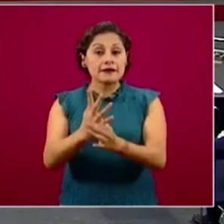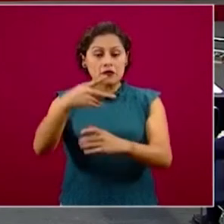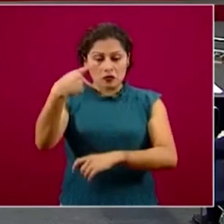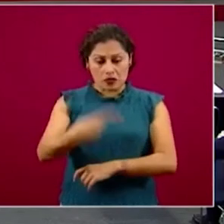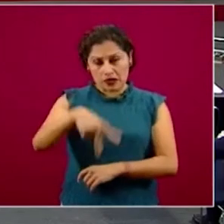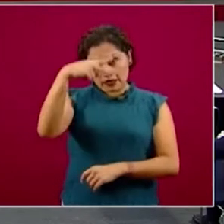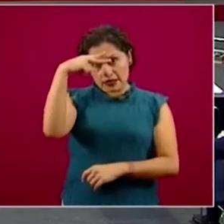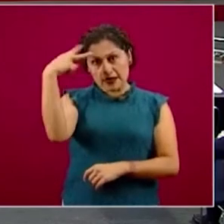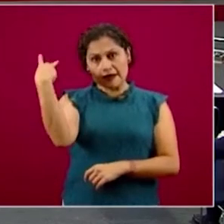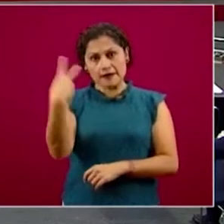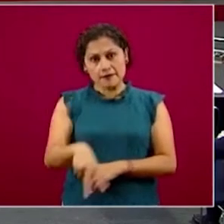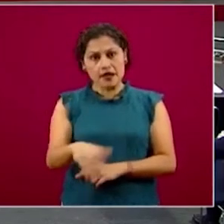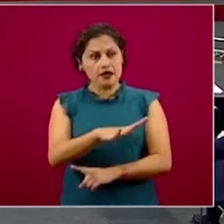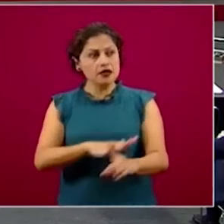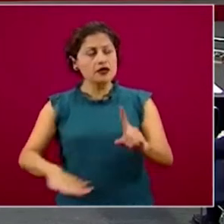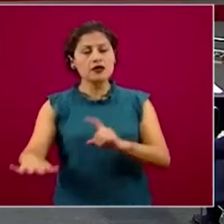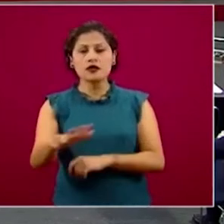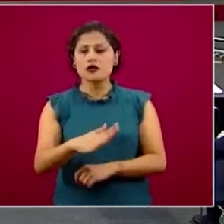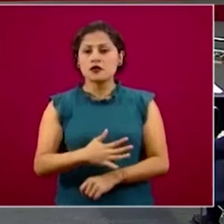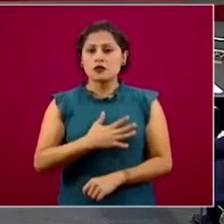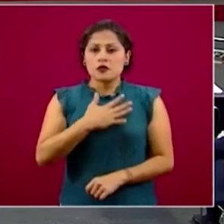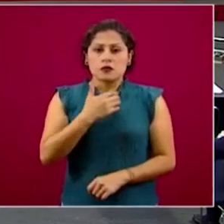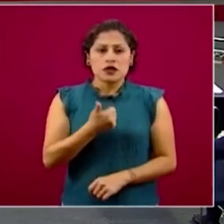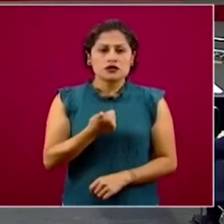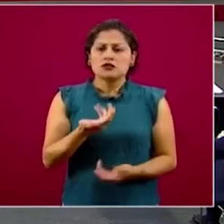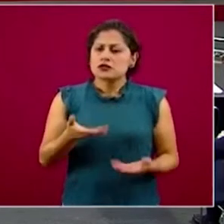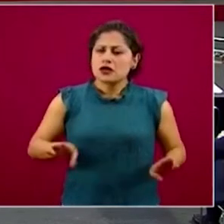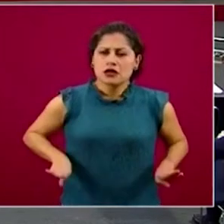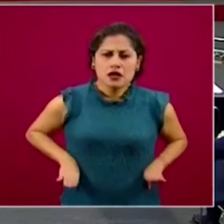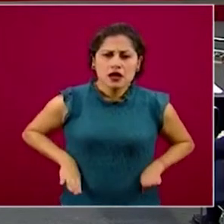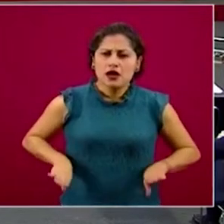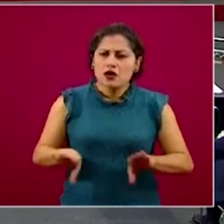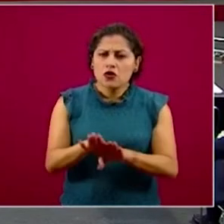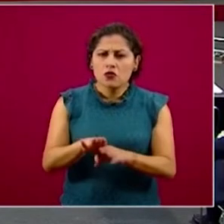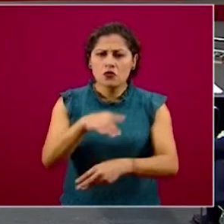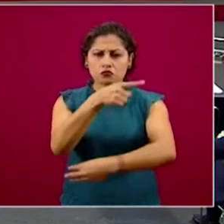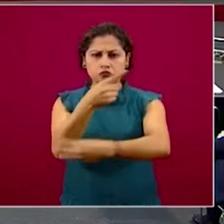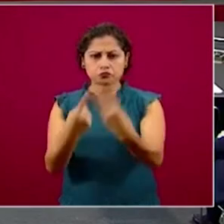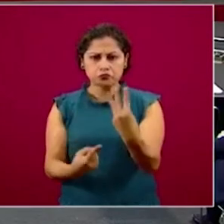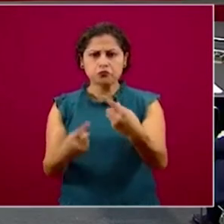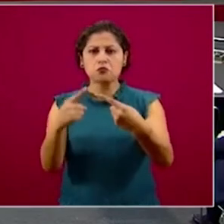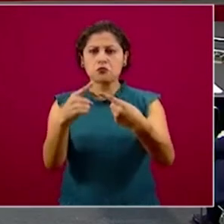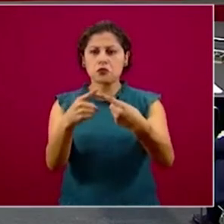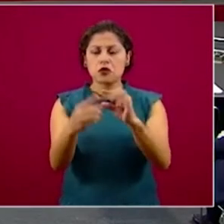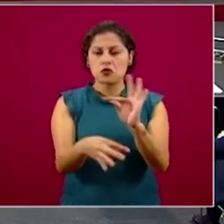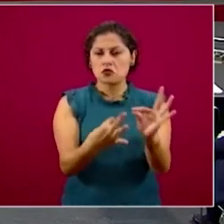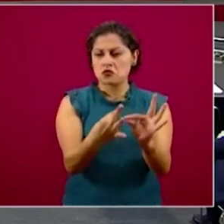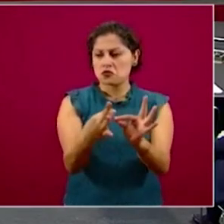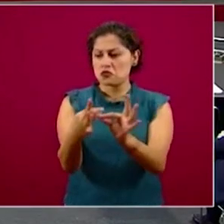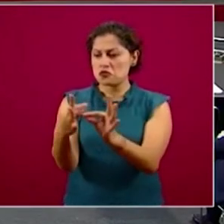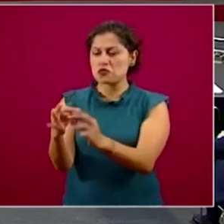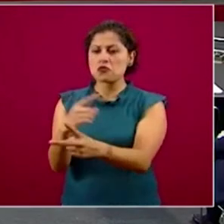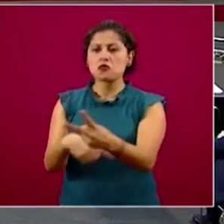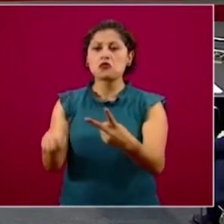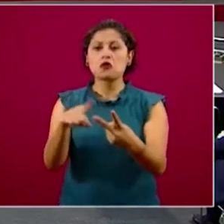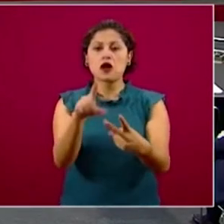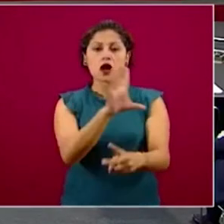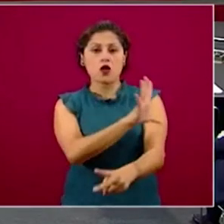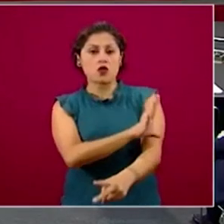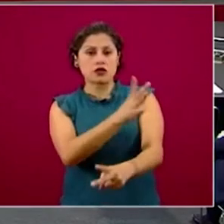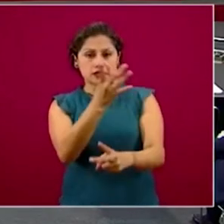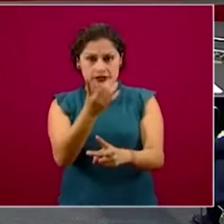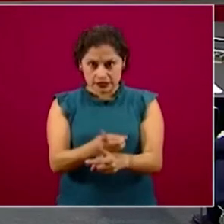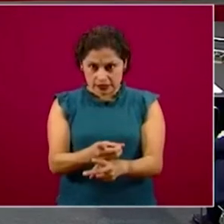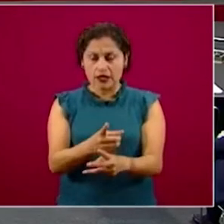de bienestar a la mexicana? Que consiste en tres cosas, eficiencia, honestidad y justicia. Estos son los